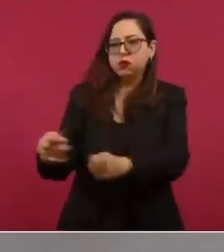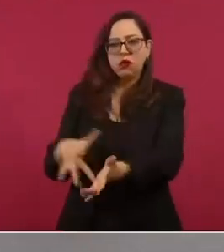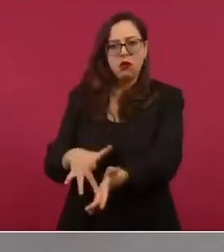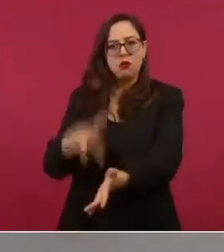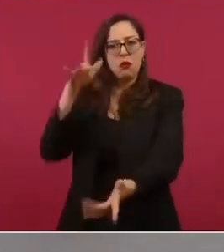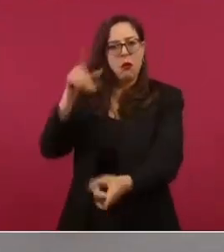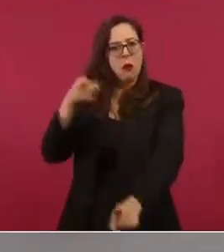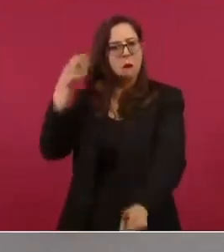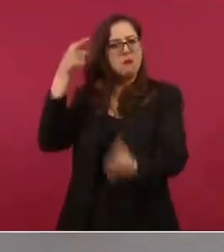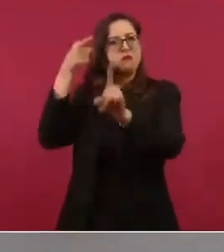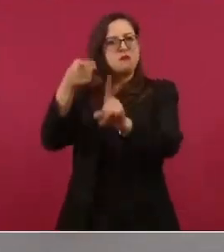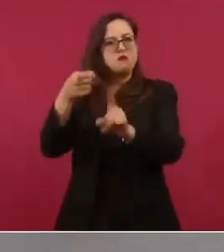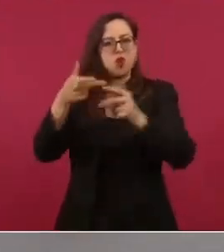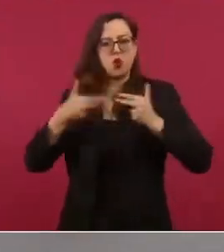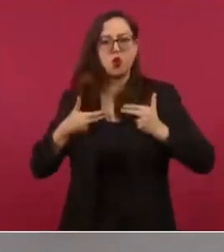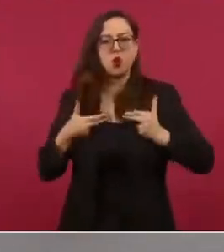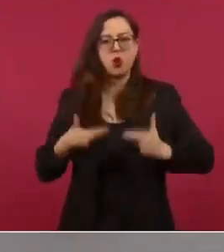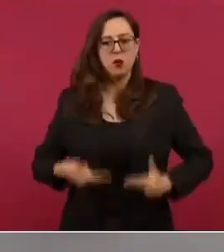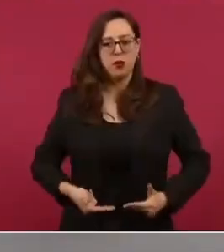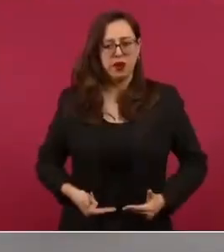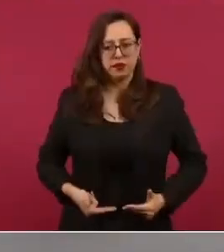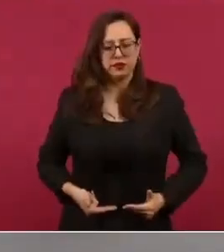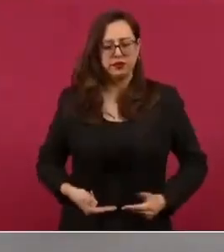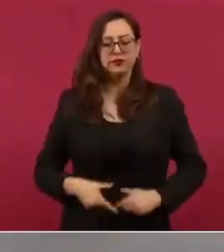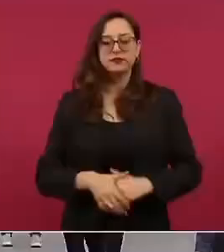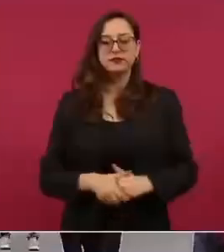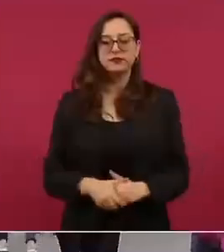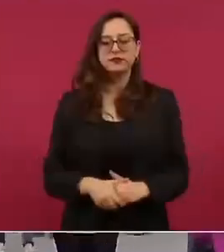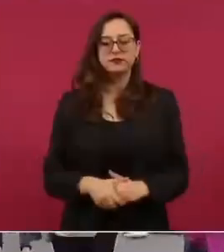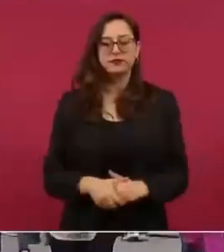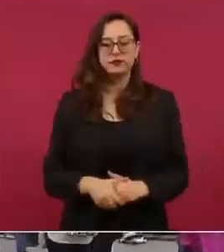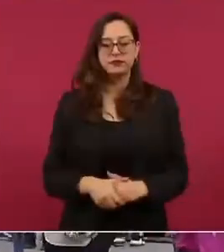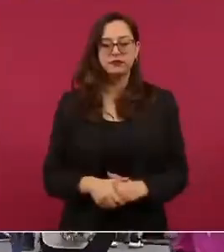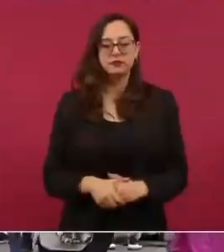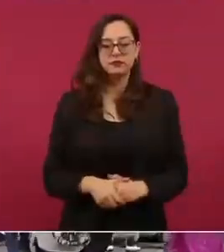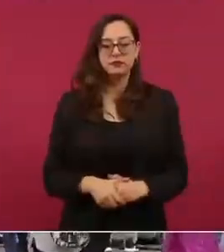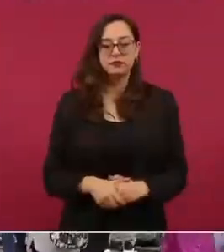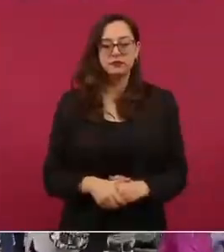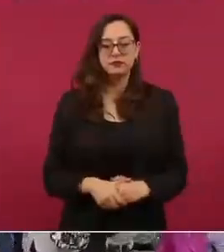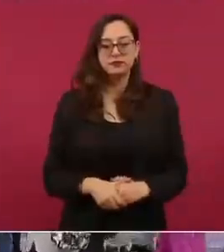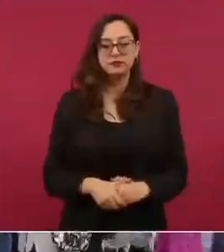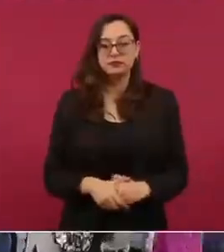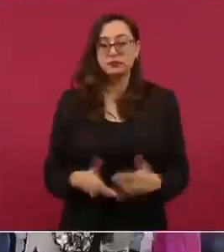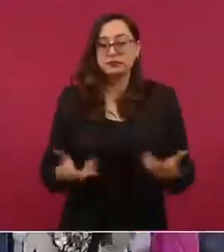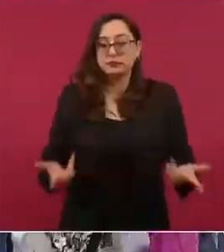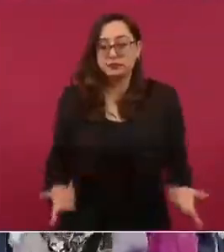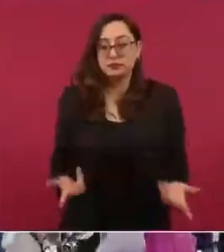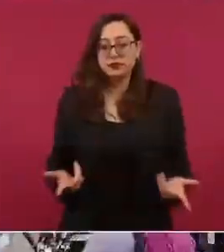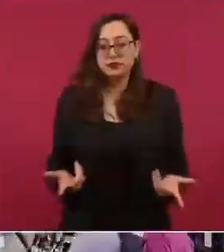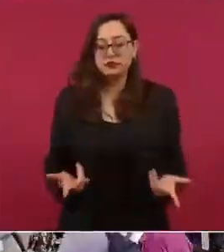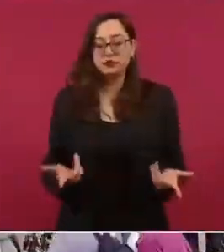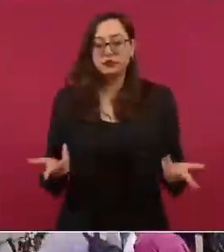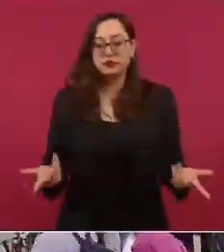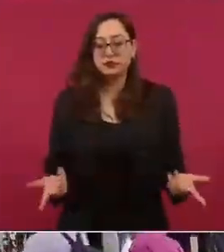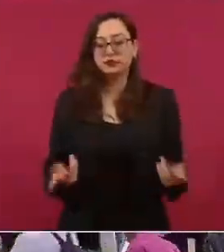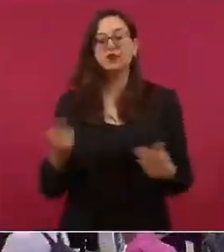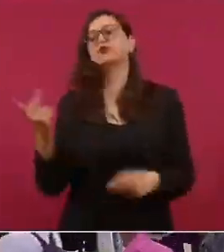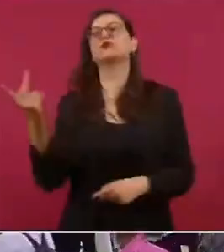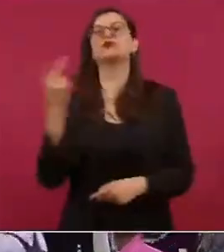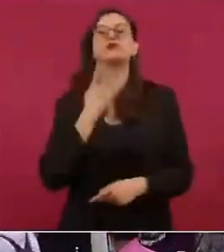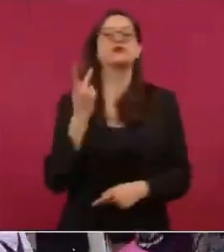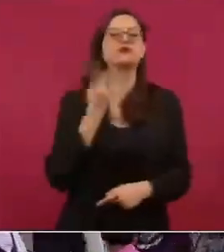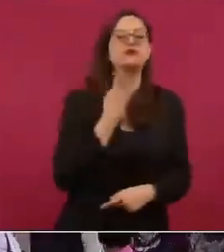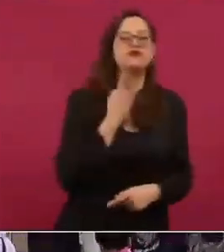ahora bien cuáles son los principios políticos económicos y